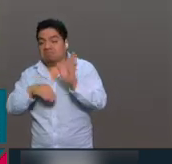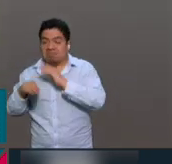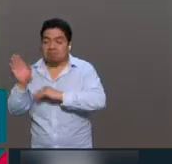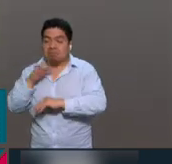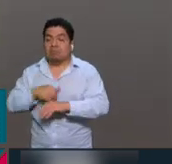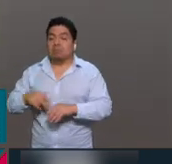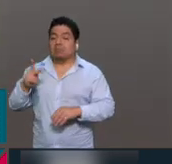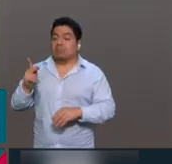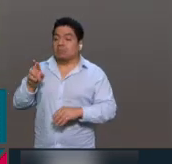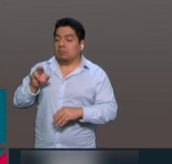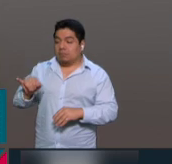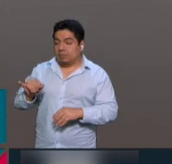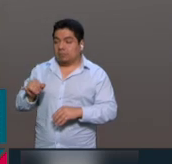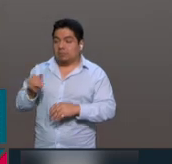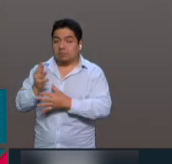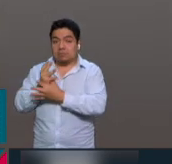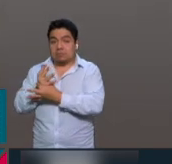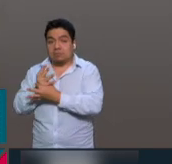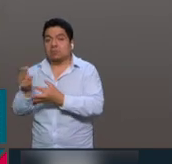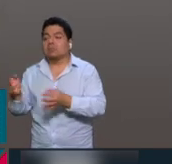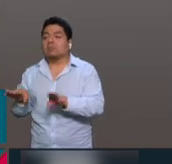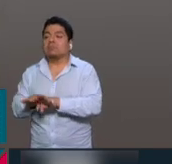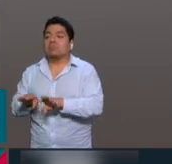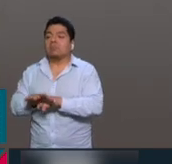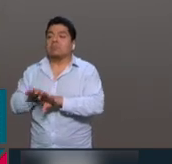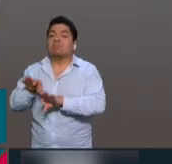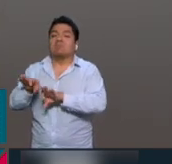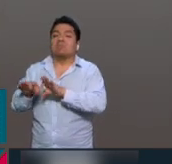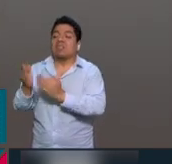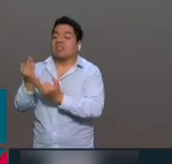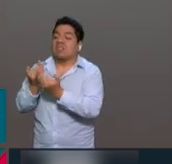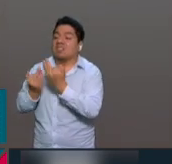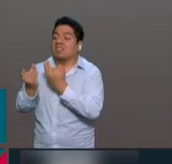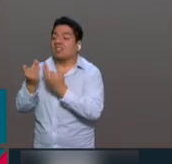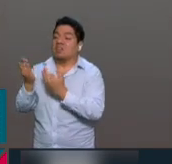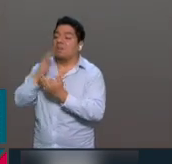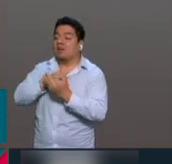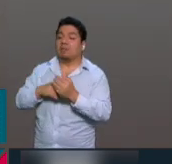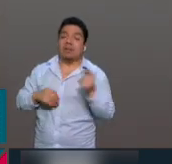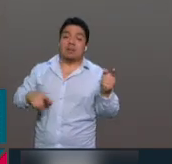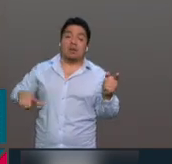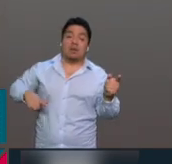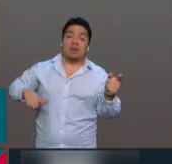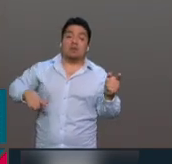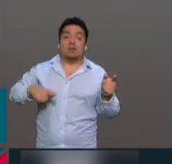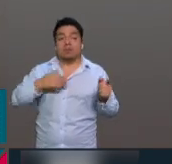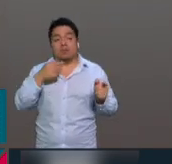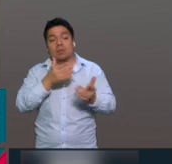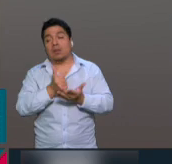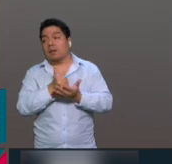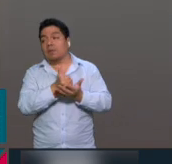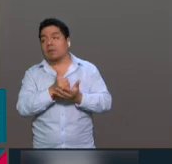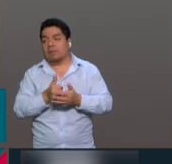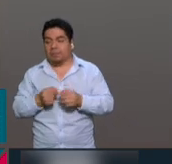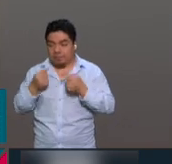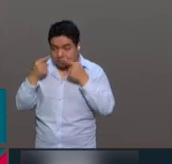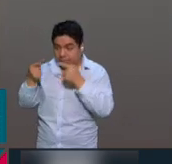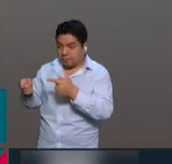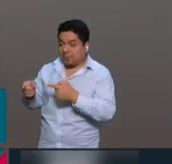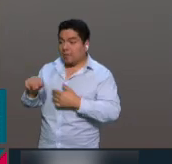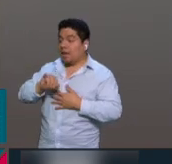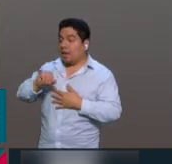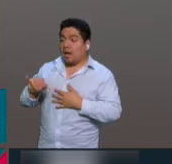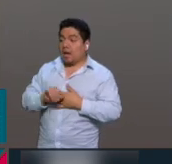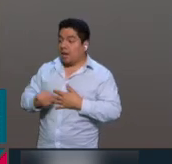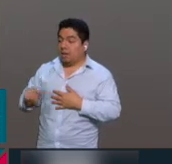del partido, queriéndole, como siempre, hacerle el servicio al gobierno. De una vez les decimos, jamás van